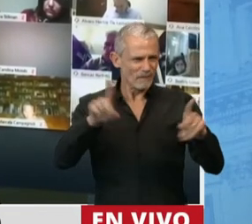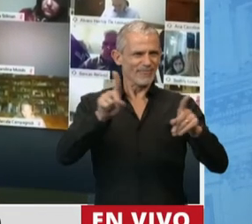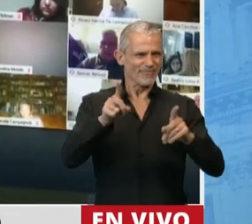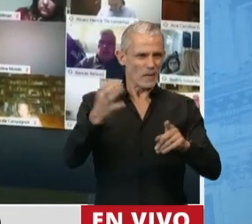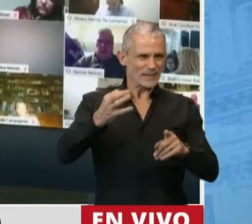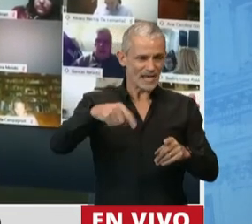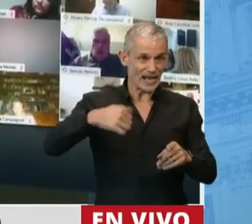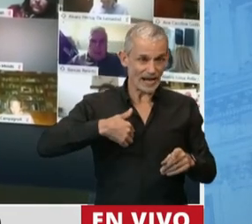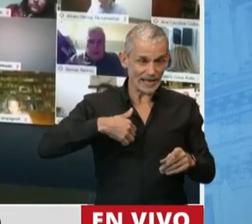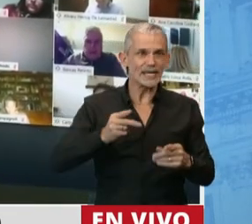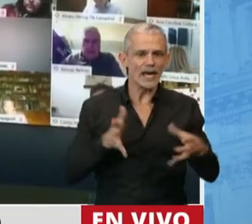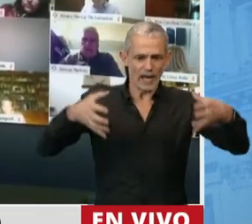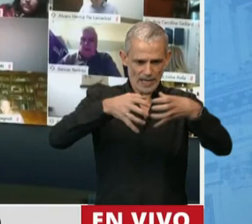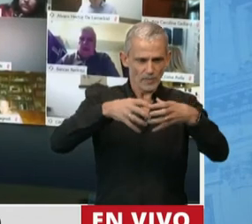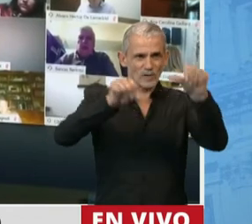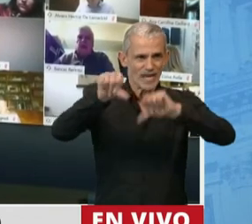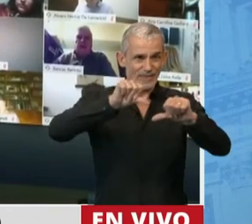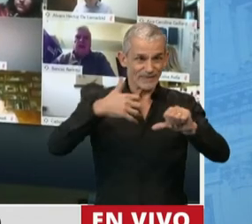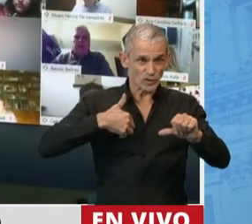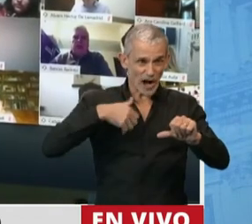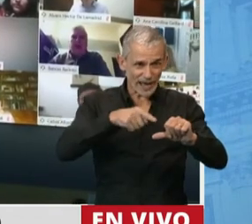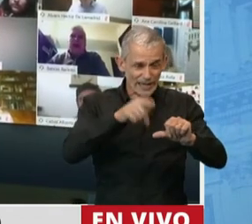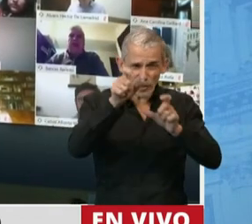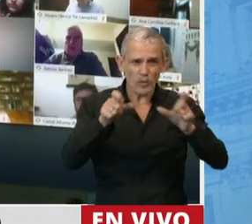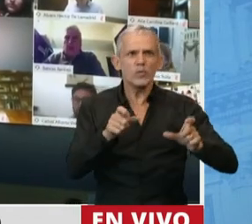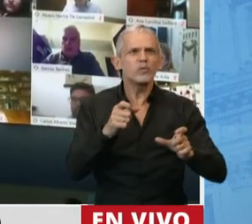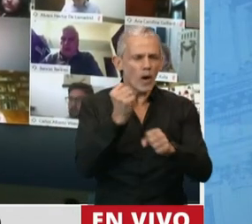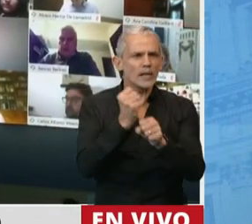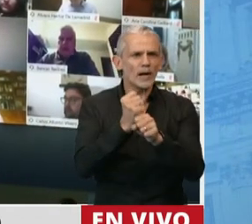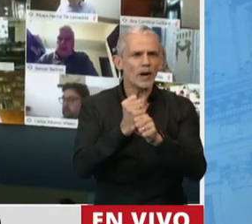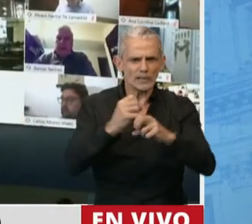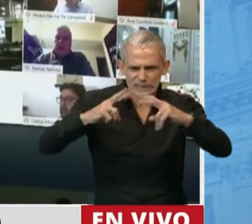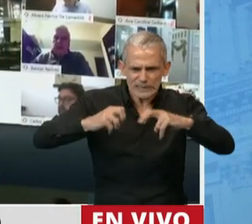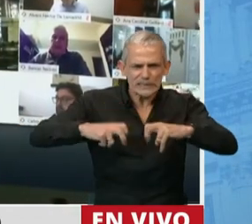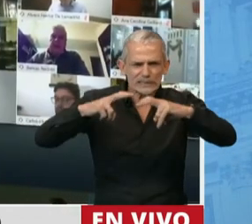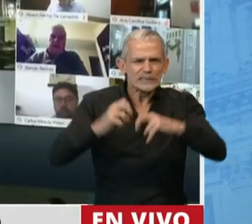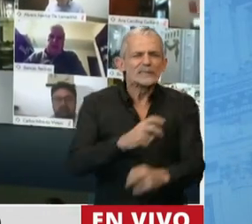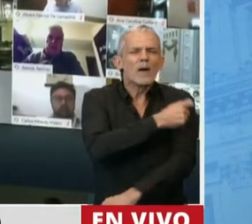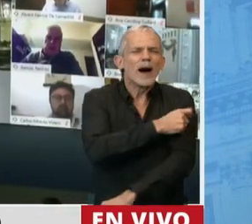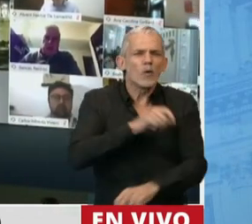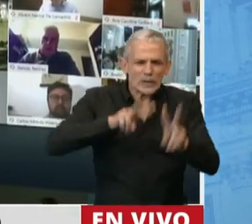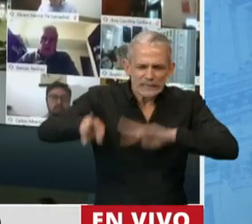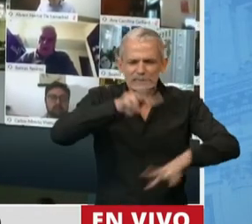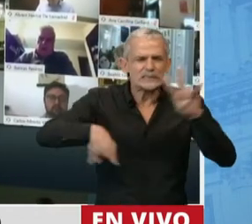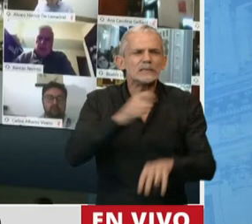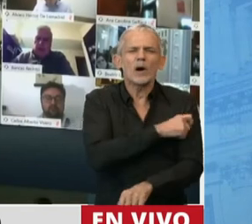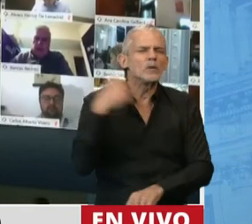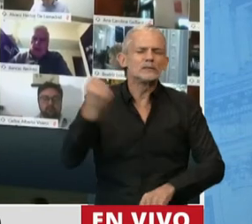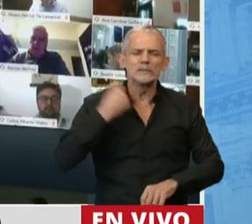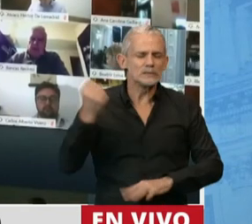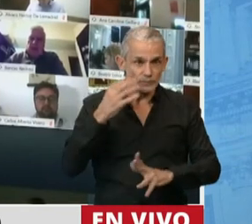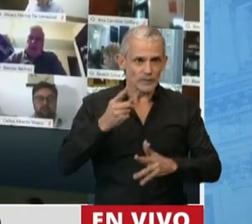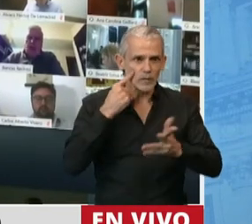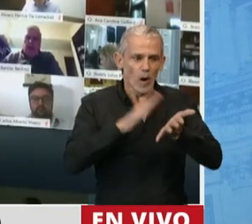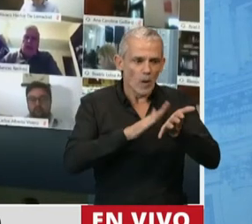es que equipos de científicos argentinos están trabajando por una vacuna, equipos de científicos argentinos están